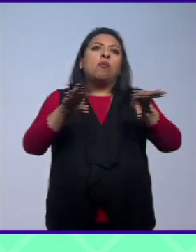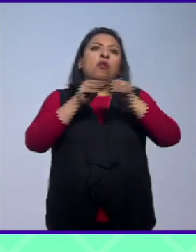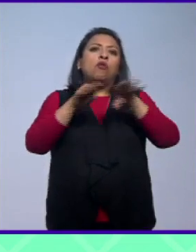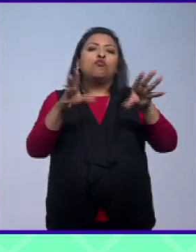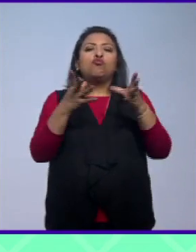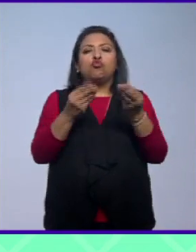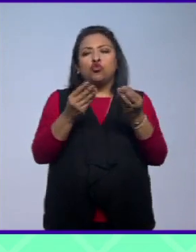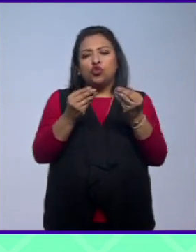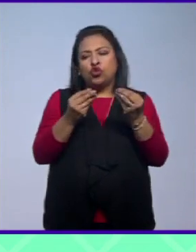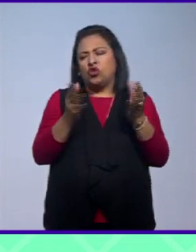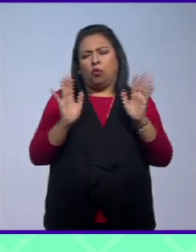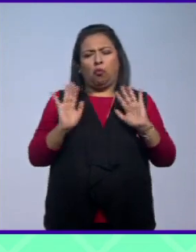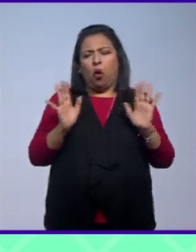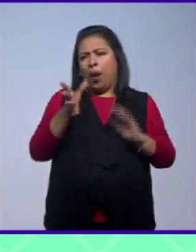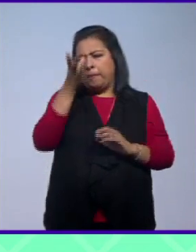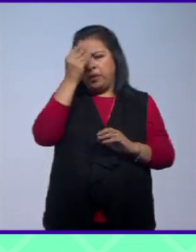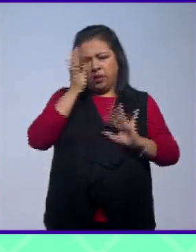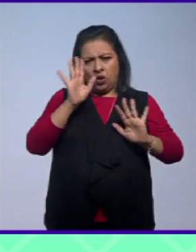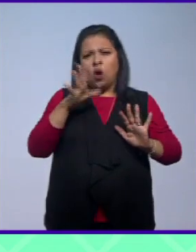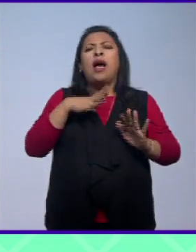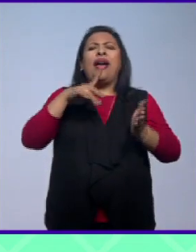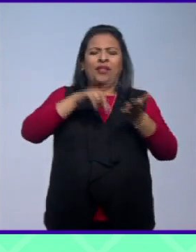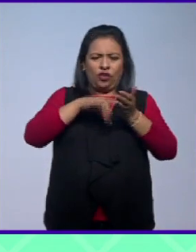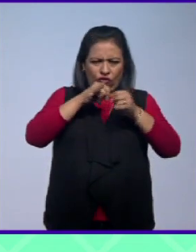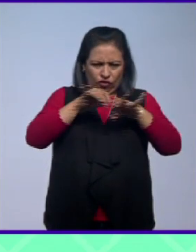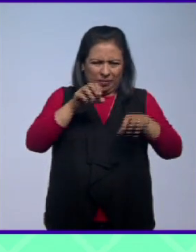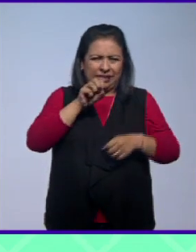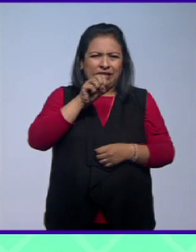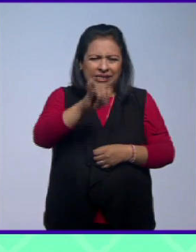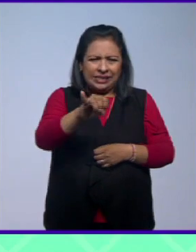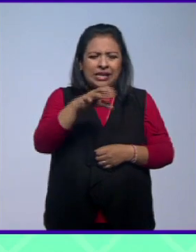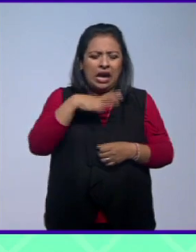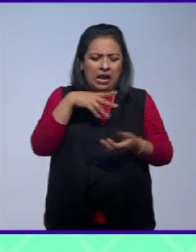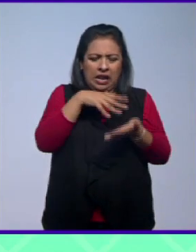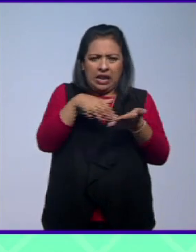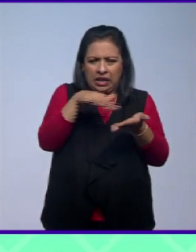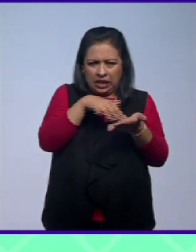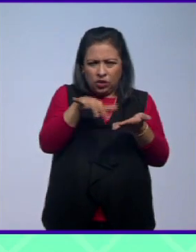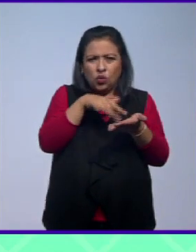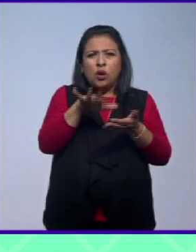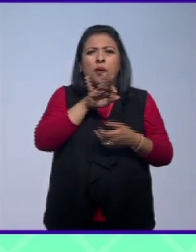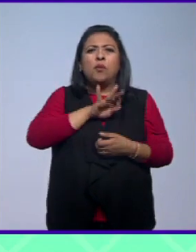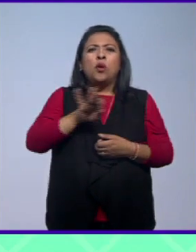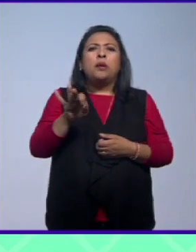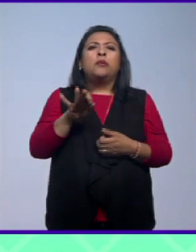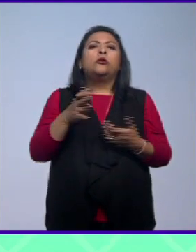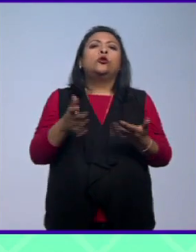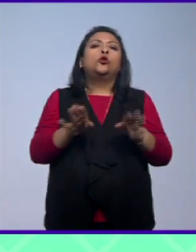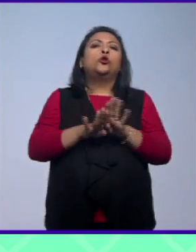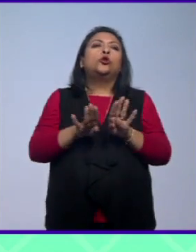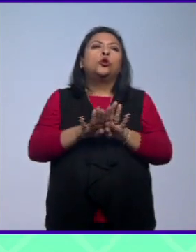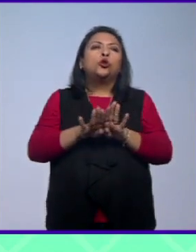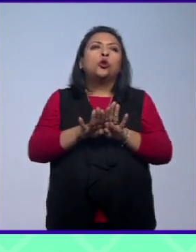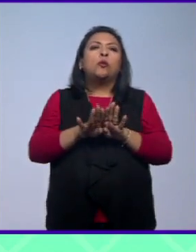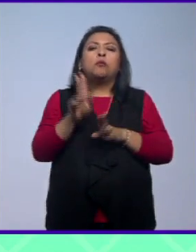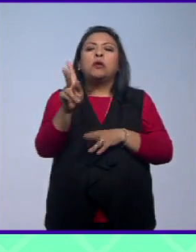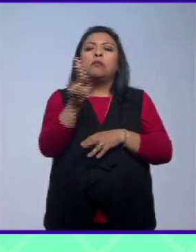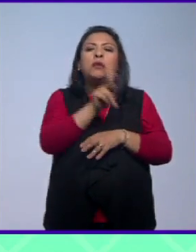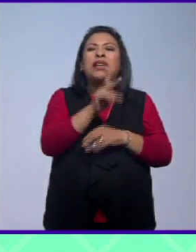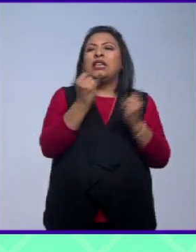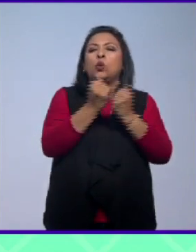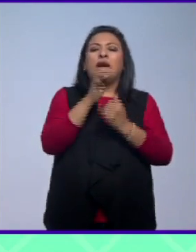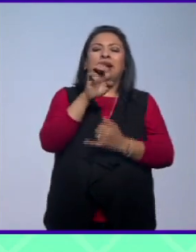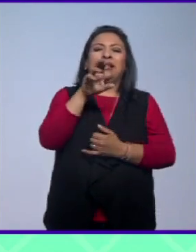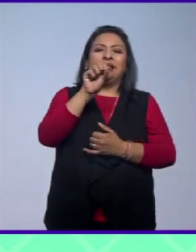demasiado didáctica si transmite información y si sea una lectura que en ese sentido sea más similar al ensayo